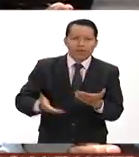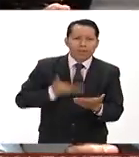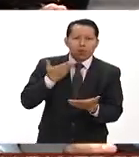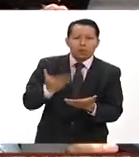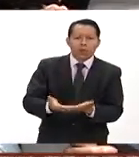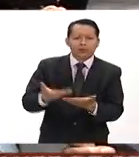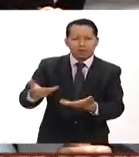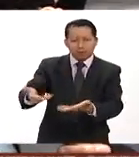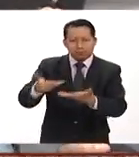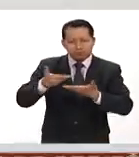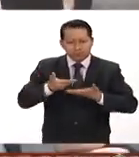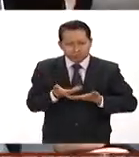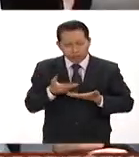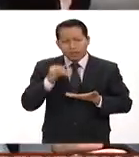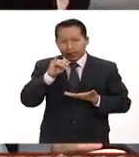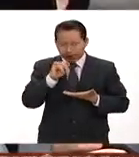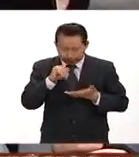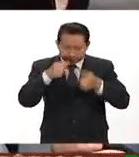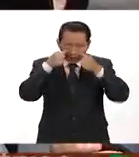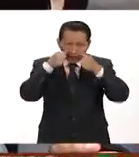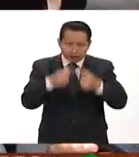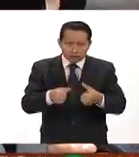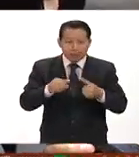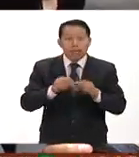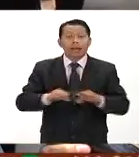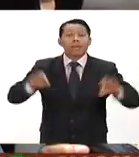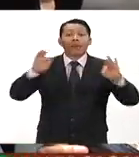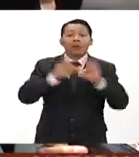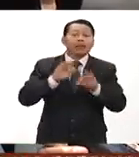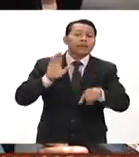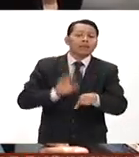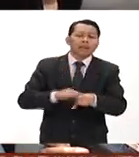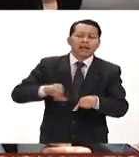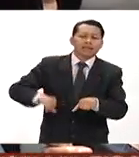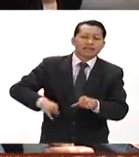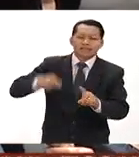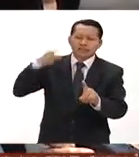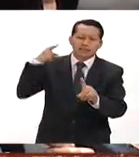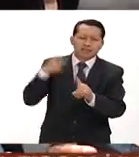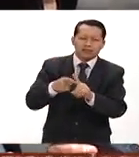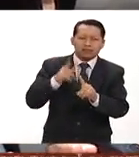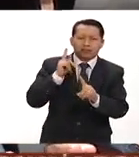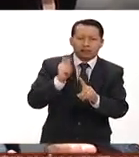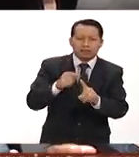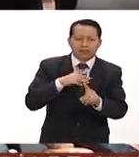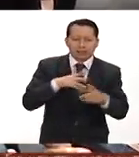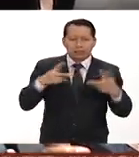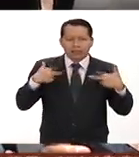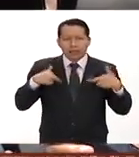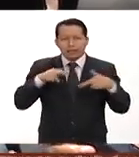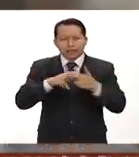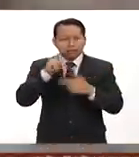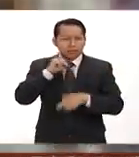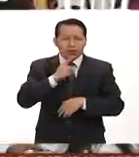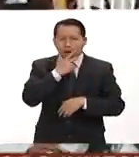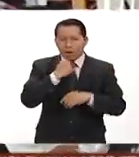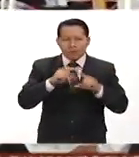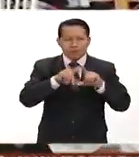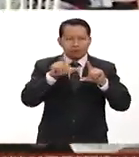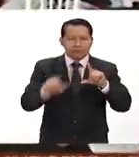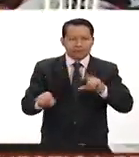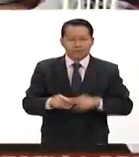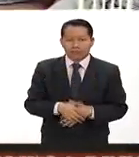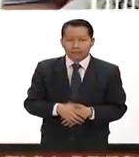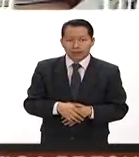hagan llegar es importante y por supuesto que lo que más nos interesa es tener el punto de vista de las maestras y maestros de todo el país Luego